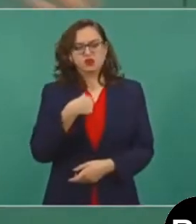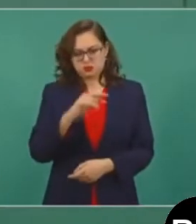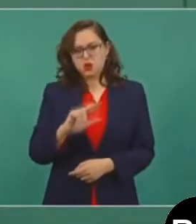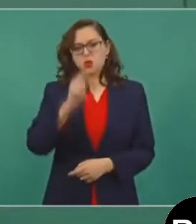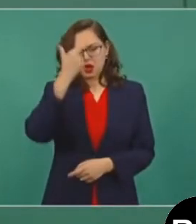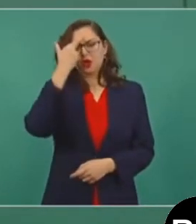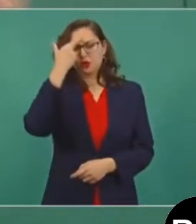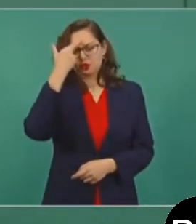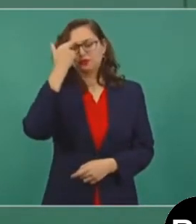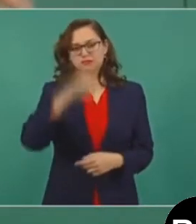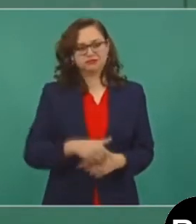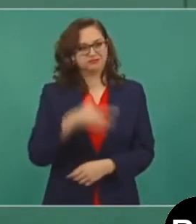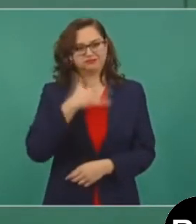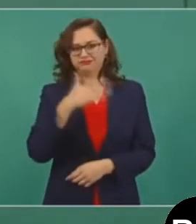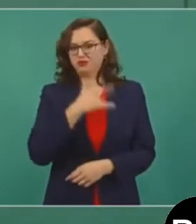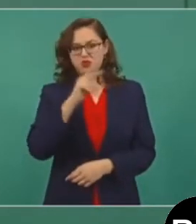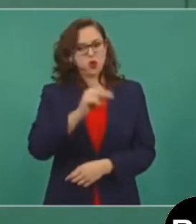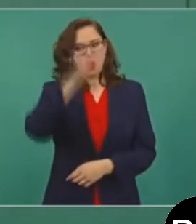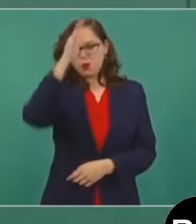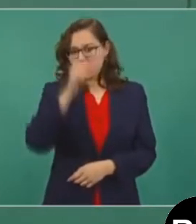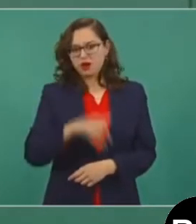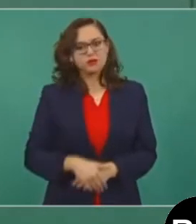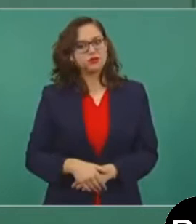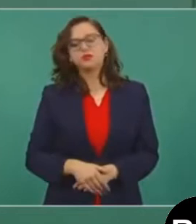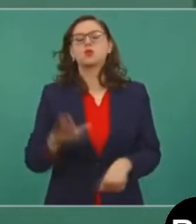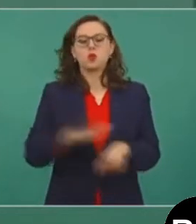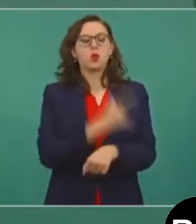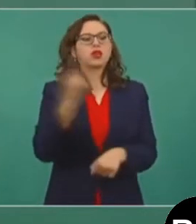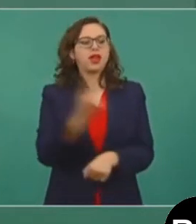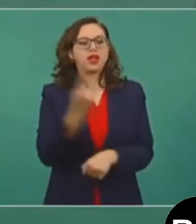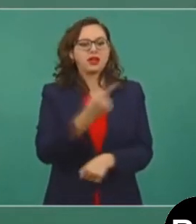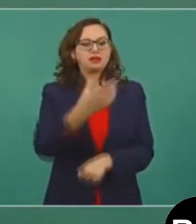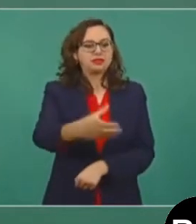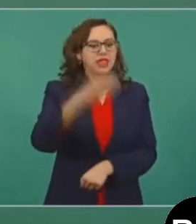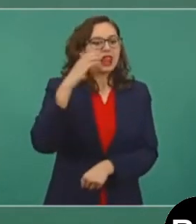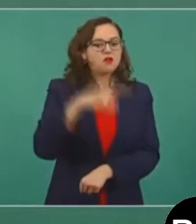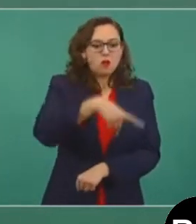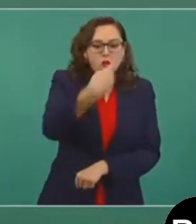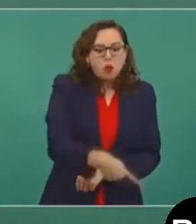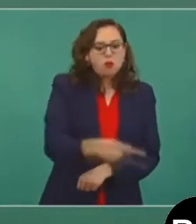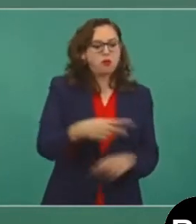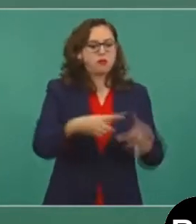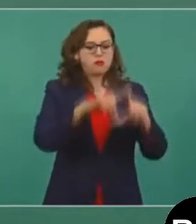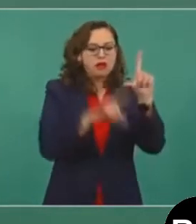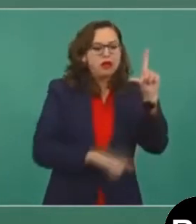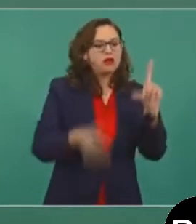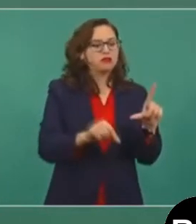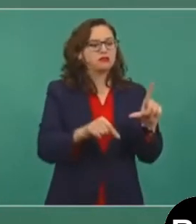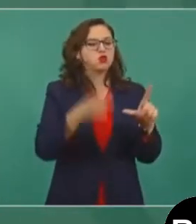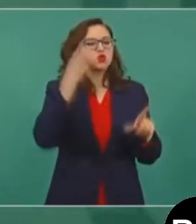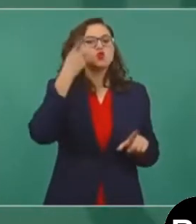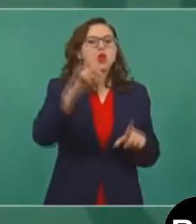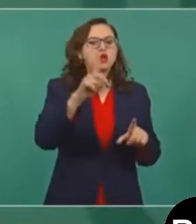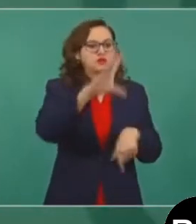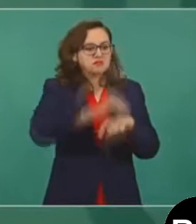Porque yo no estoy a favor de la política privatizadora, tan es así que no hemos dado